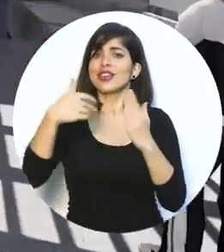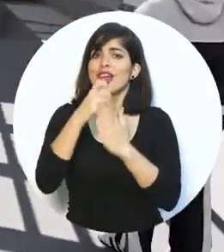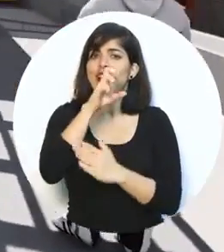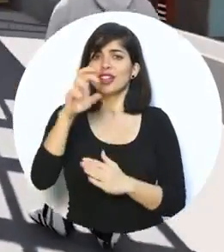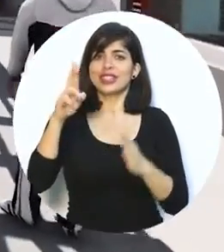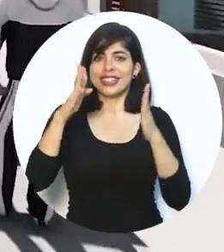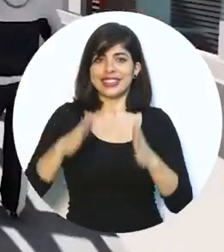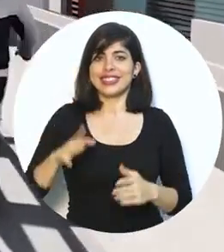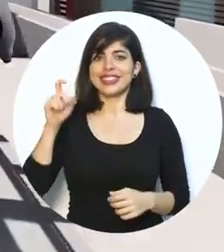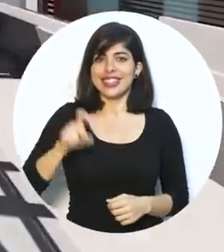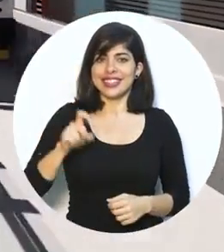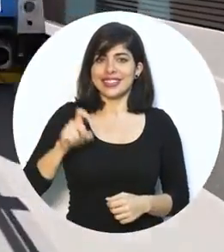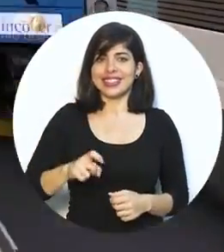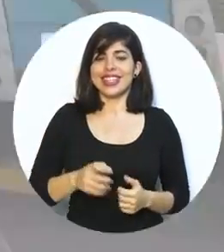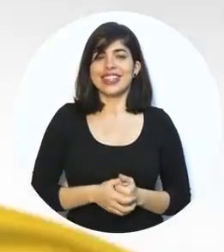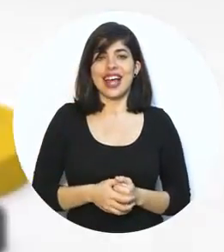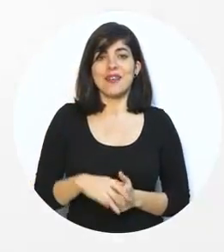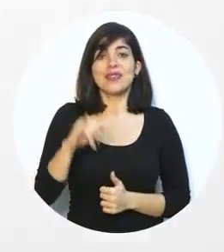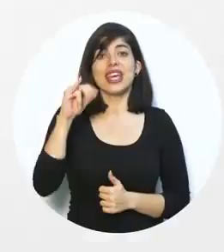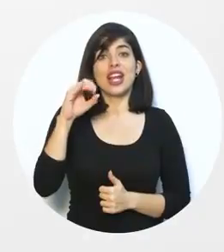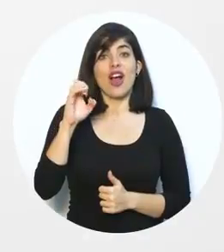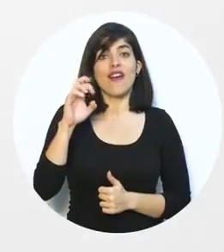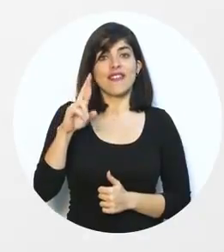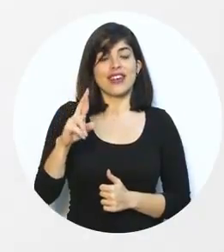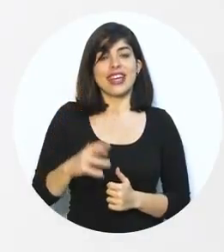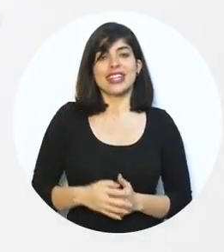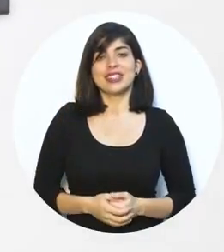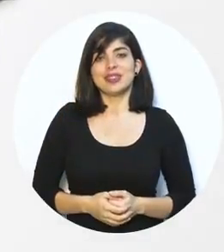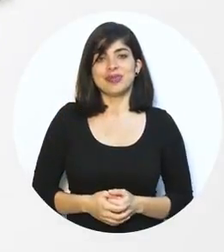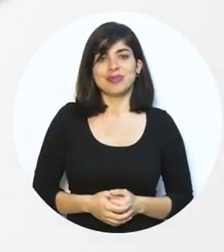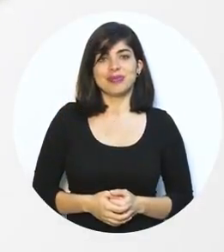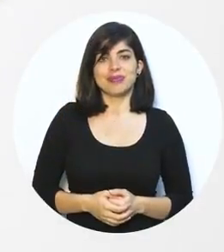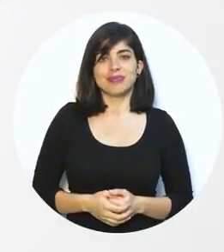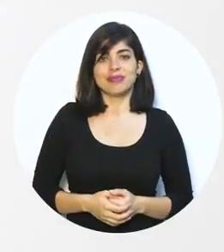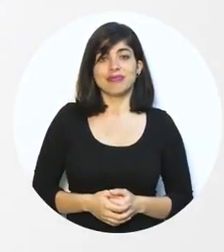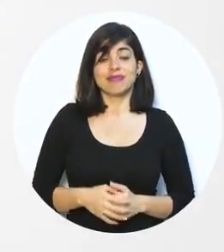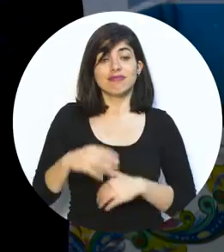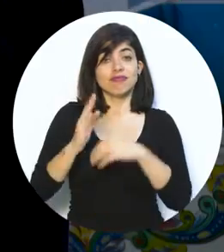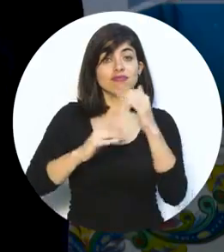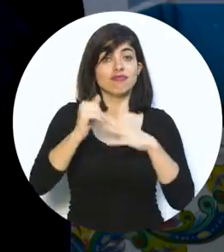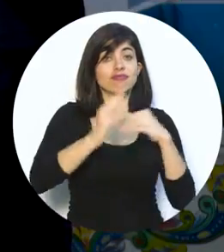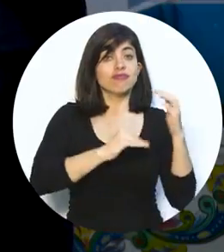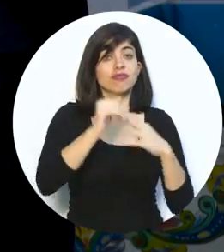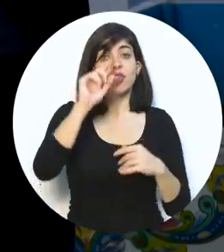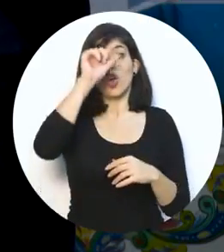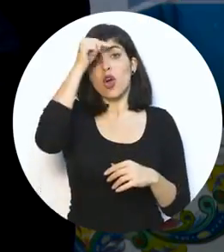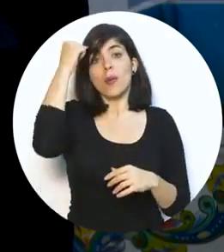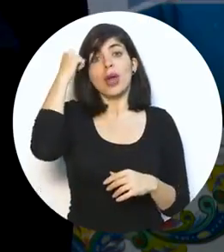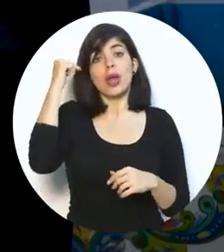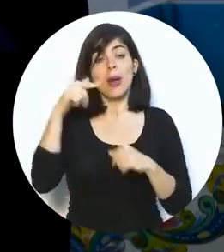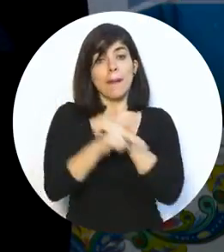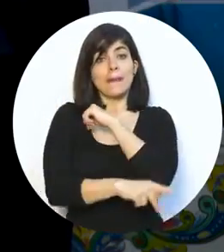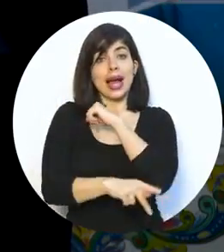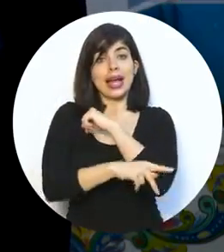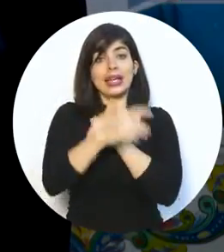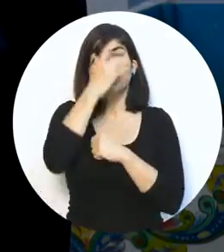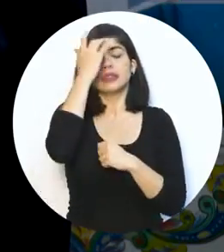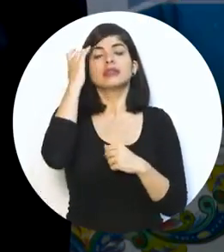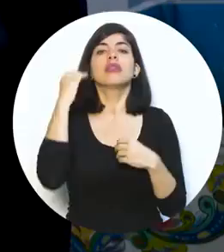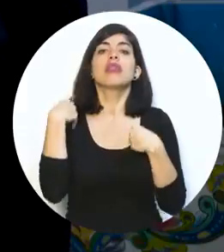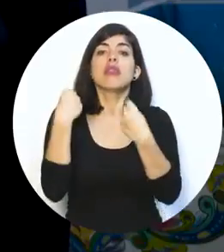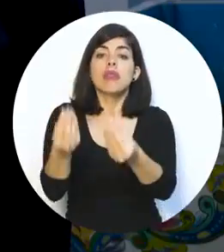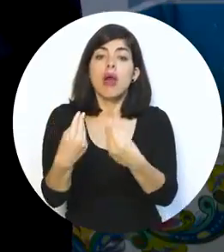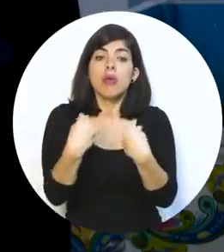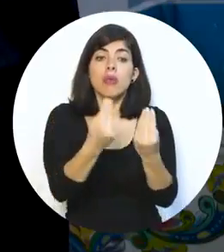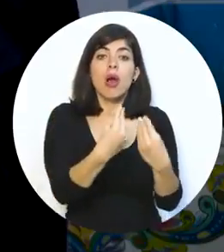seguro que los costarricenses necesitan. Incofer. Las obras que el gobierno de la república